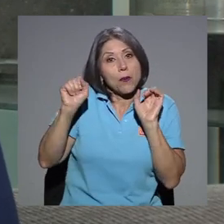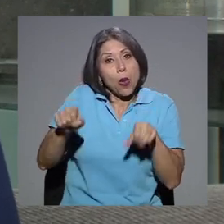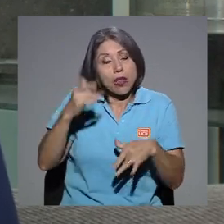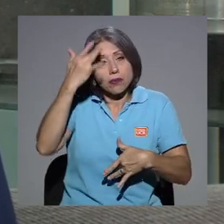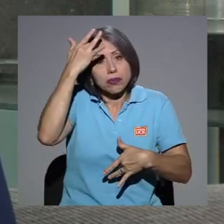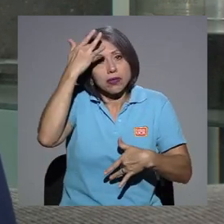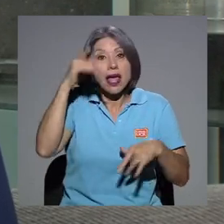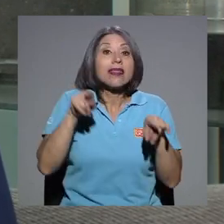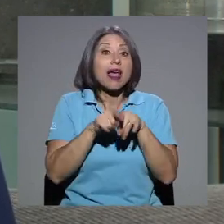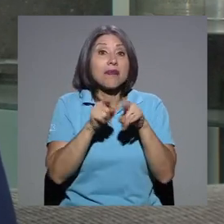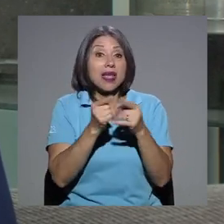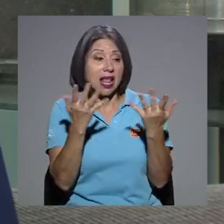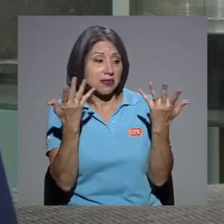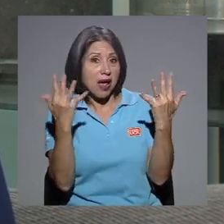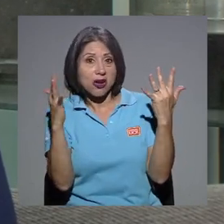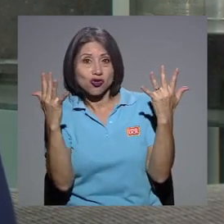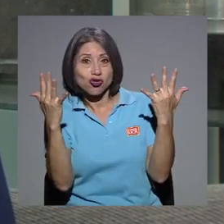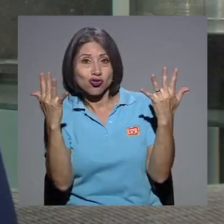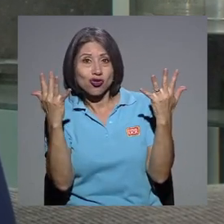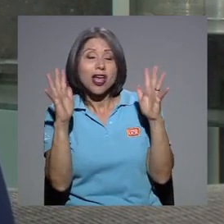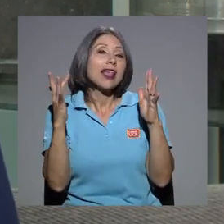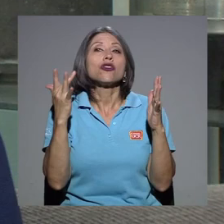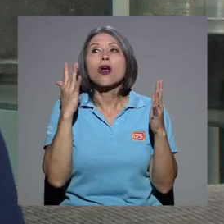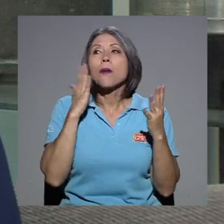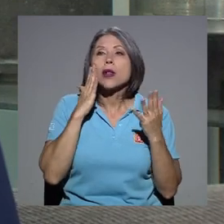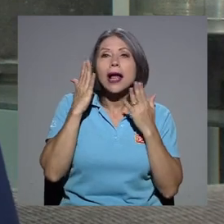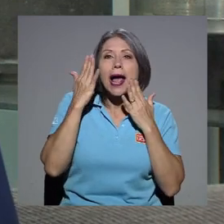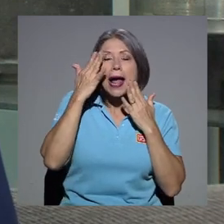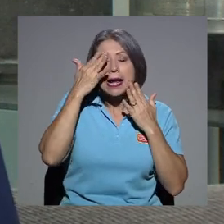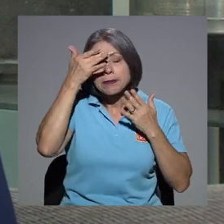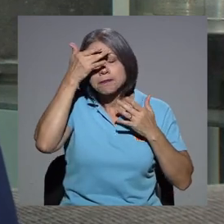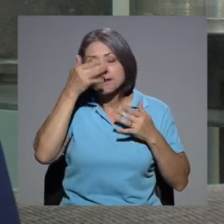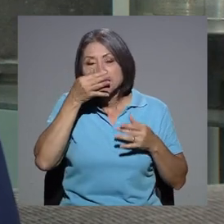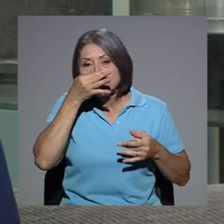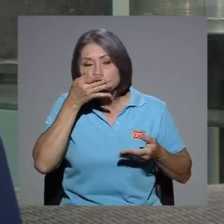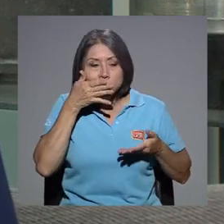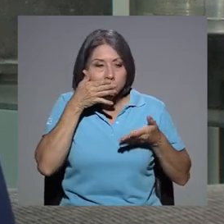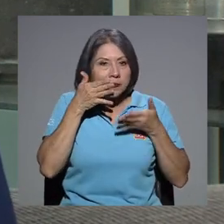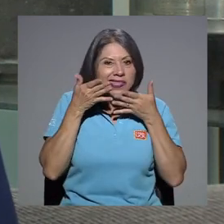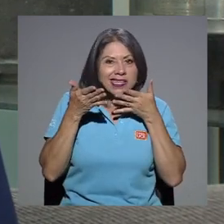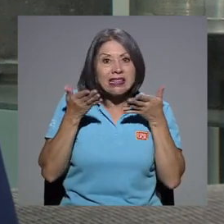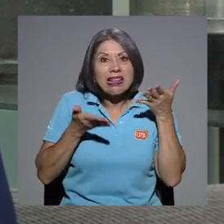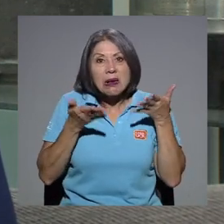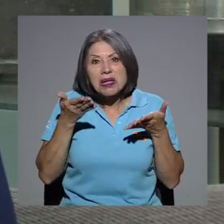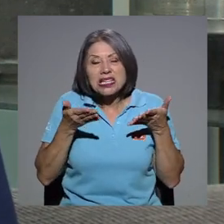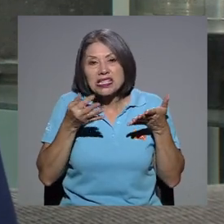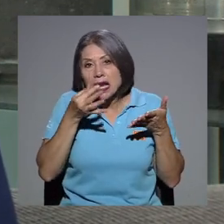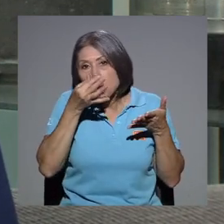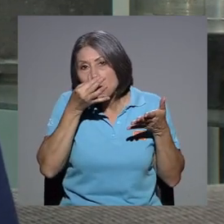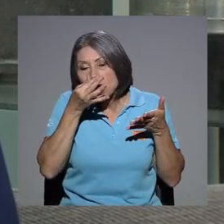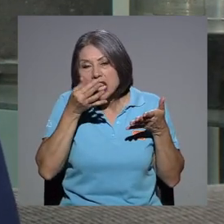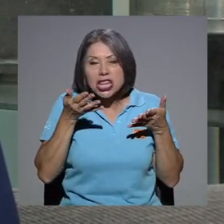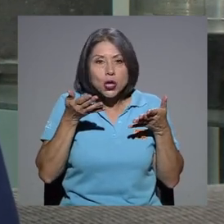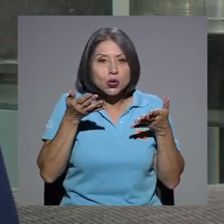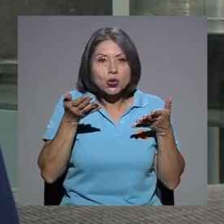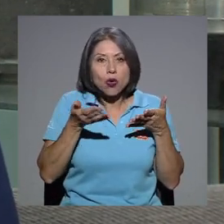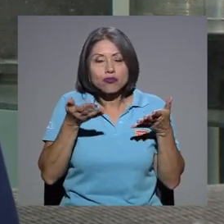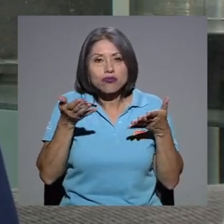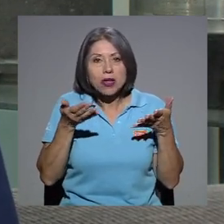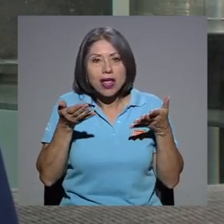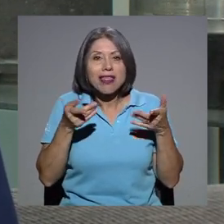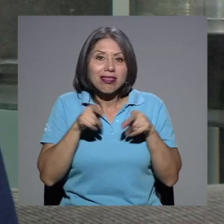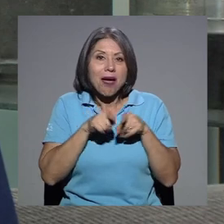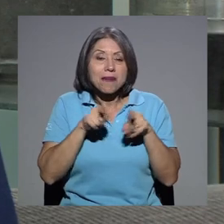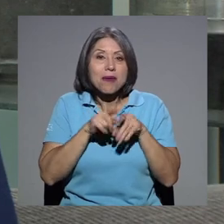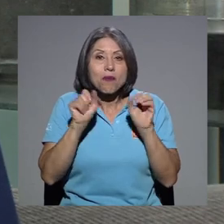en las manos, ¿verdad? Que nos tocamos la cara o nos tocamos la nariz, que tal vez tiene, digamos, tenemos moquitos o lo que sea. Entonces, es fácil que también